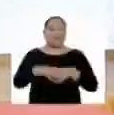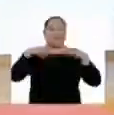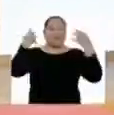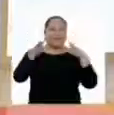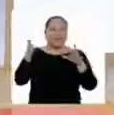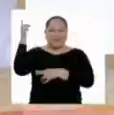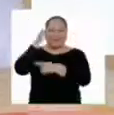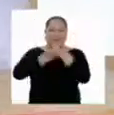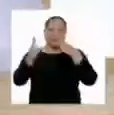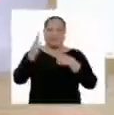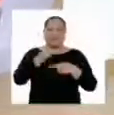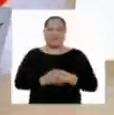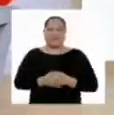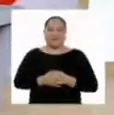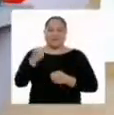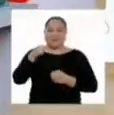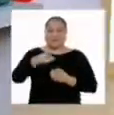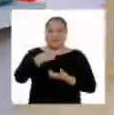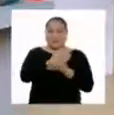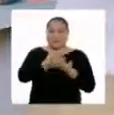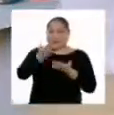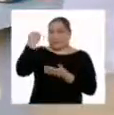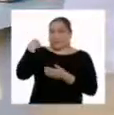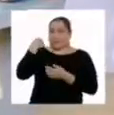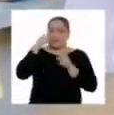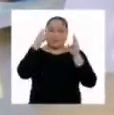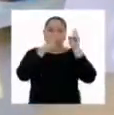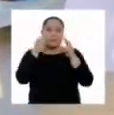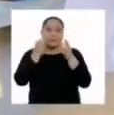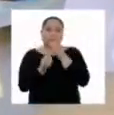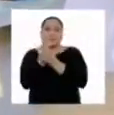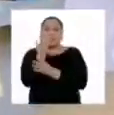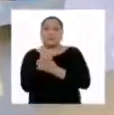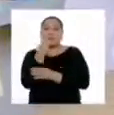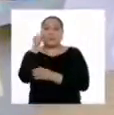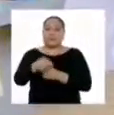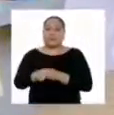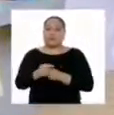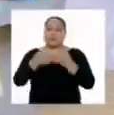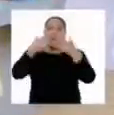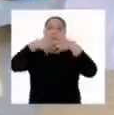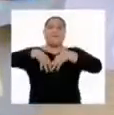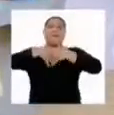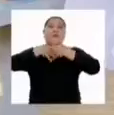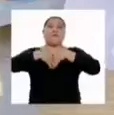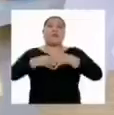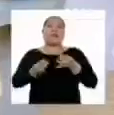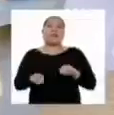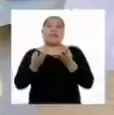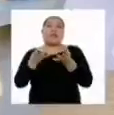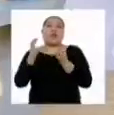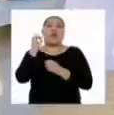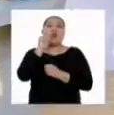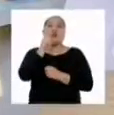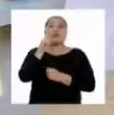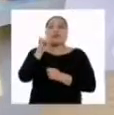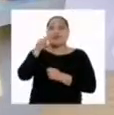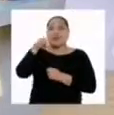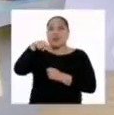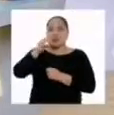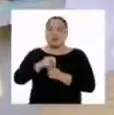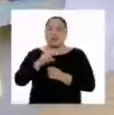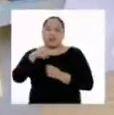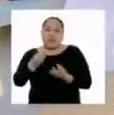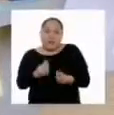Ya estamos de regreso. En el blog anterior descubrimos que las plantas son nuestras fábricas de oxígeno. Para eso necesitan aire,